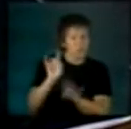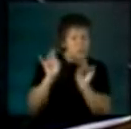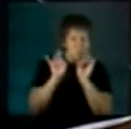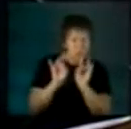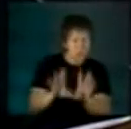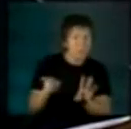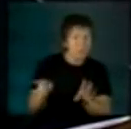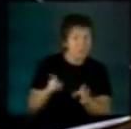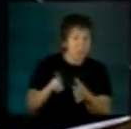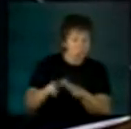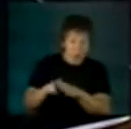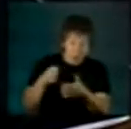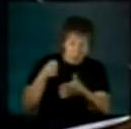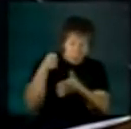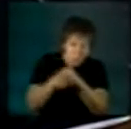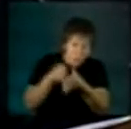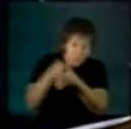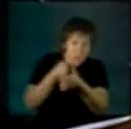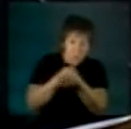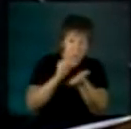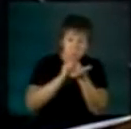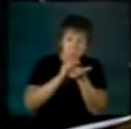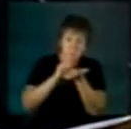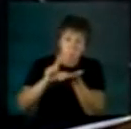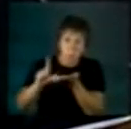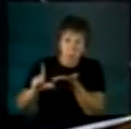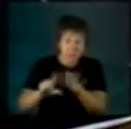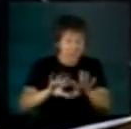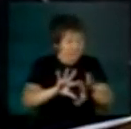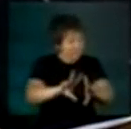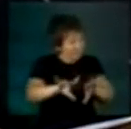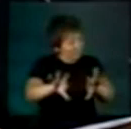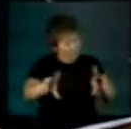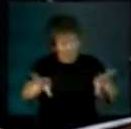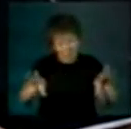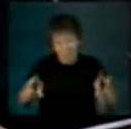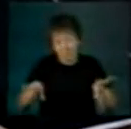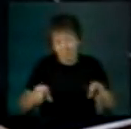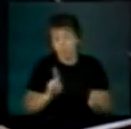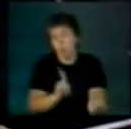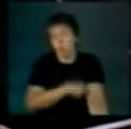mejorar la lucha contra un aumento de delincuencia tradicional.